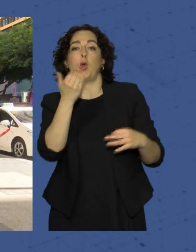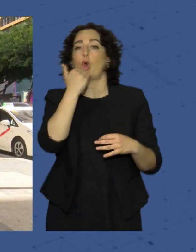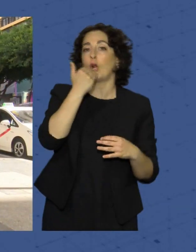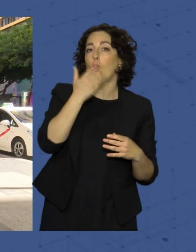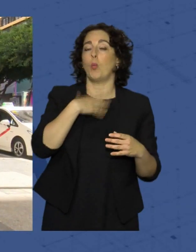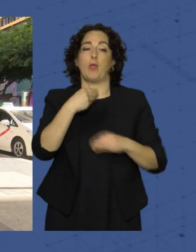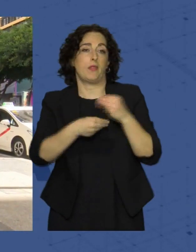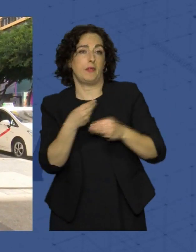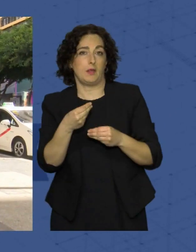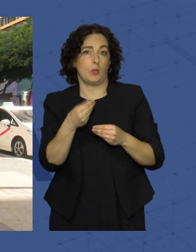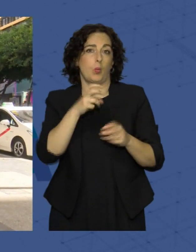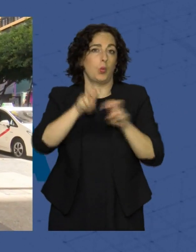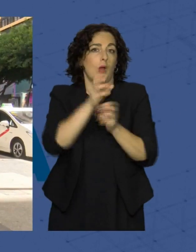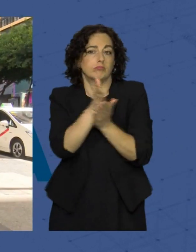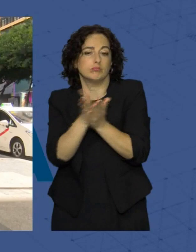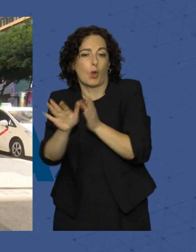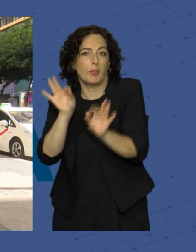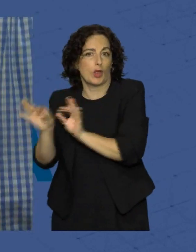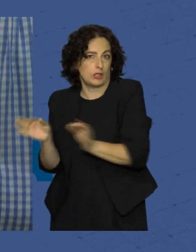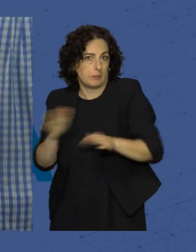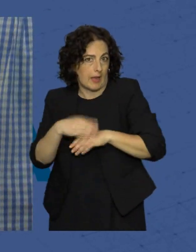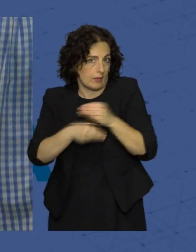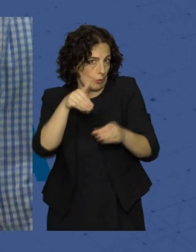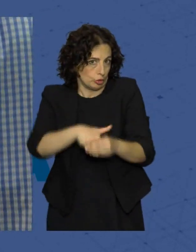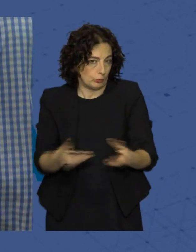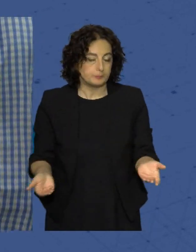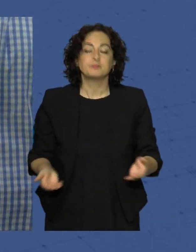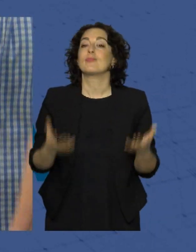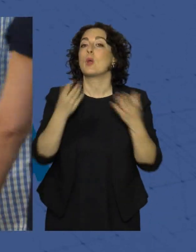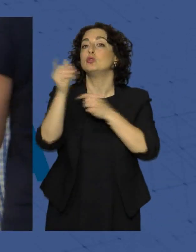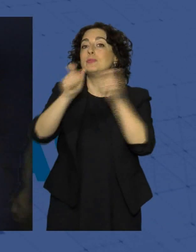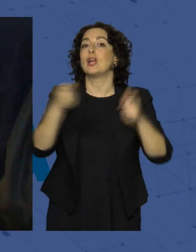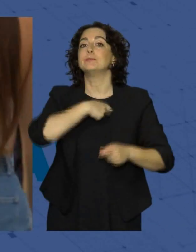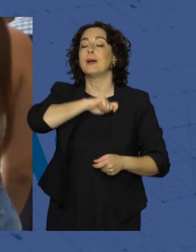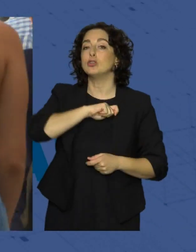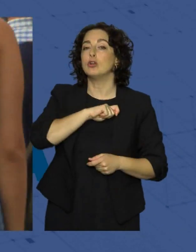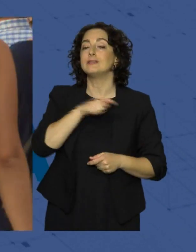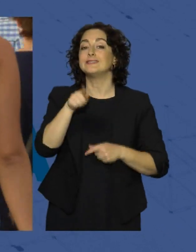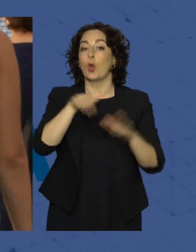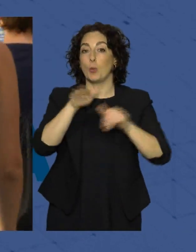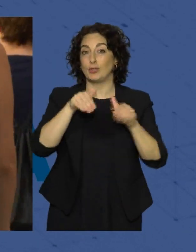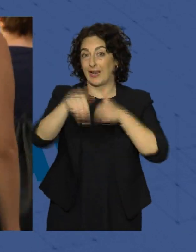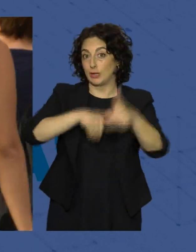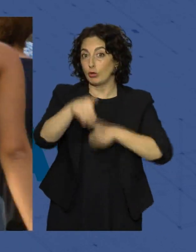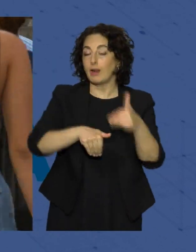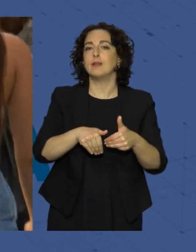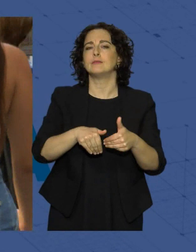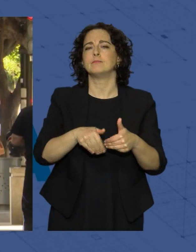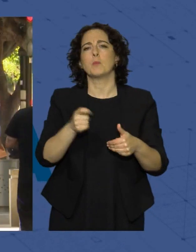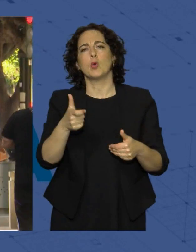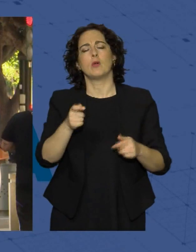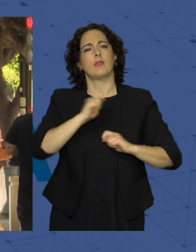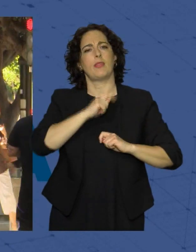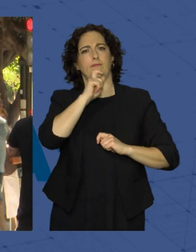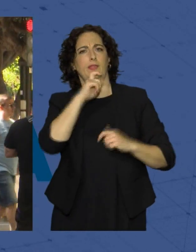tendrá que buscarle las acciones posibles para ello. Y es que a muchos españoles esta convocatoria electoral les ha complicado